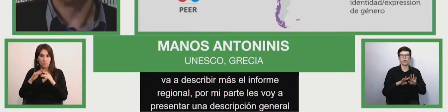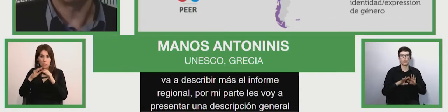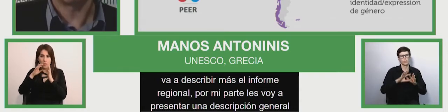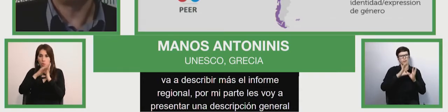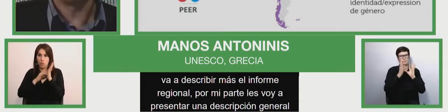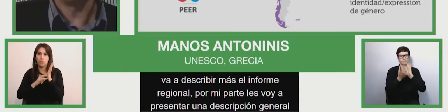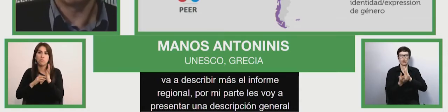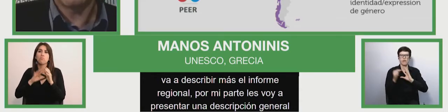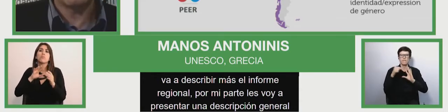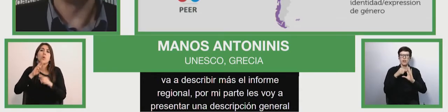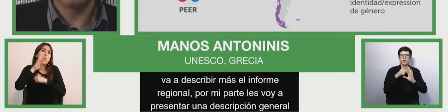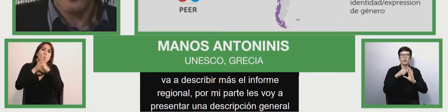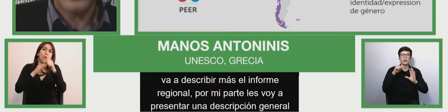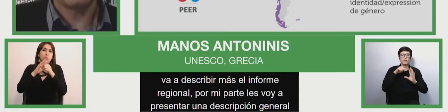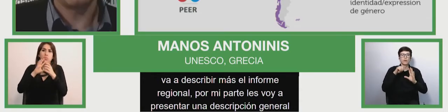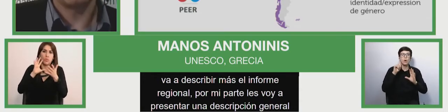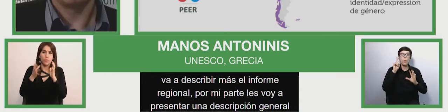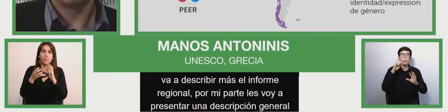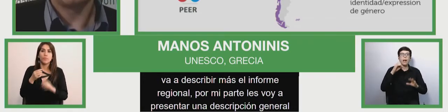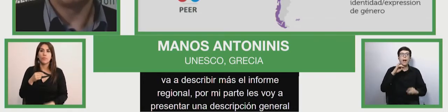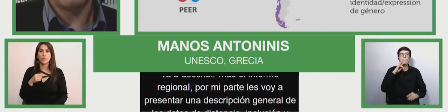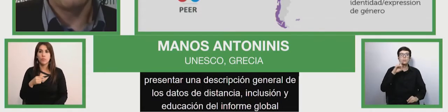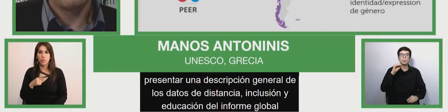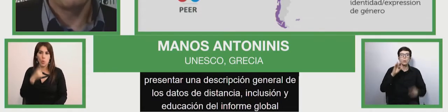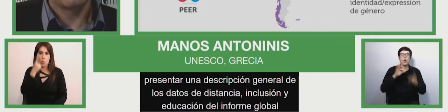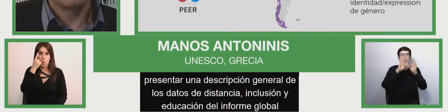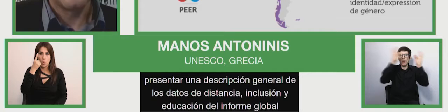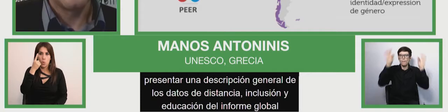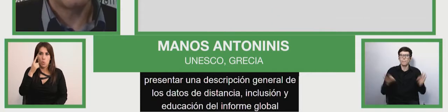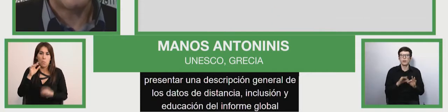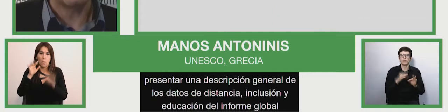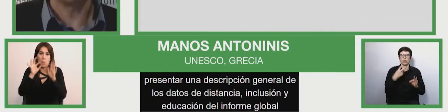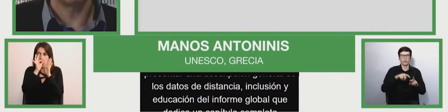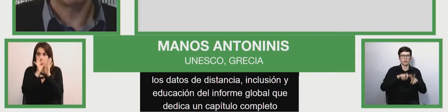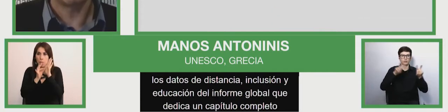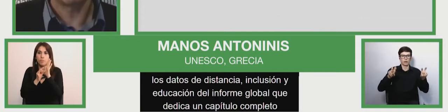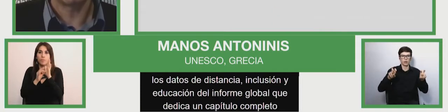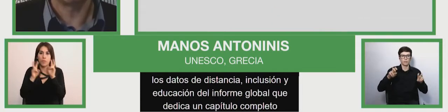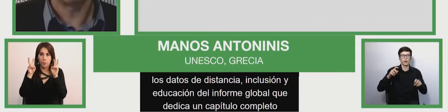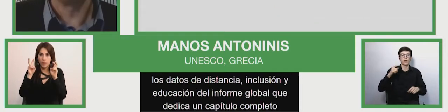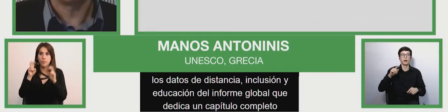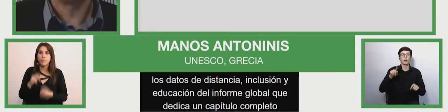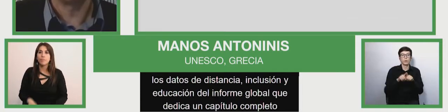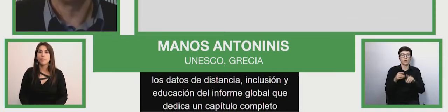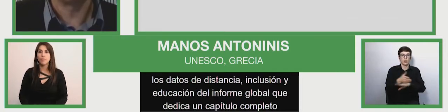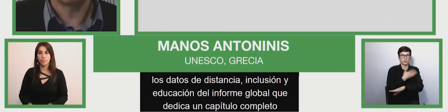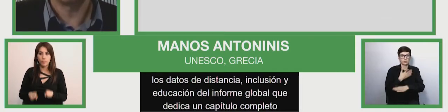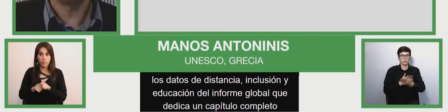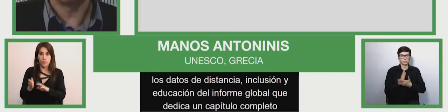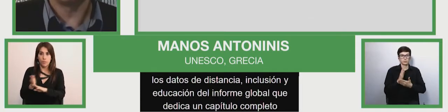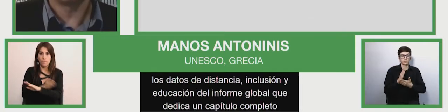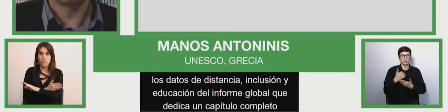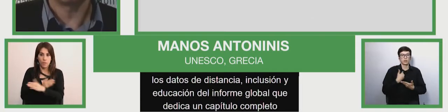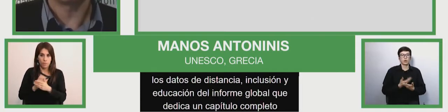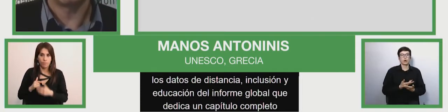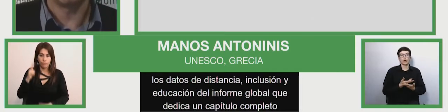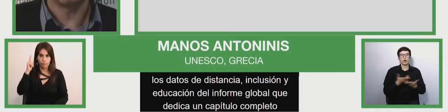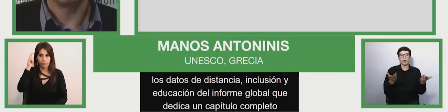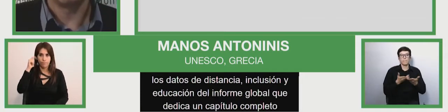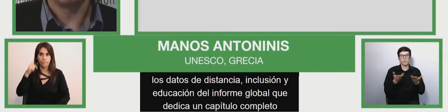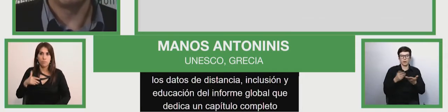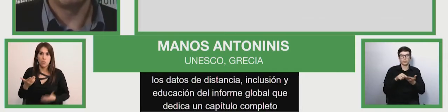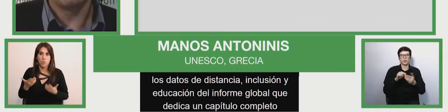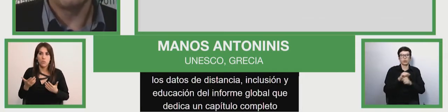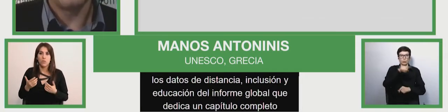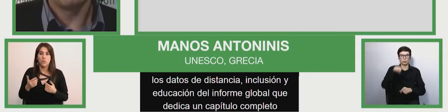dedica un capítulo completo al tema. Pero antes que nada, permítame compartir con ustedes el mensaje clave